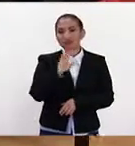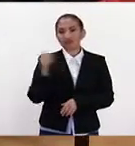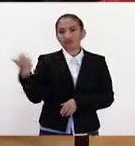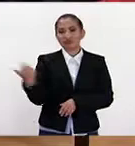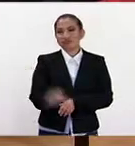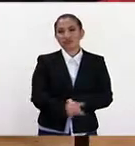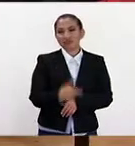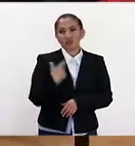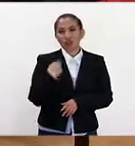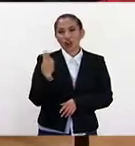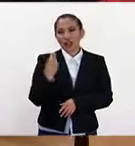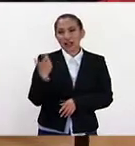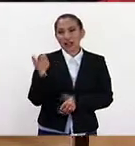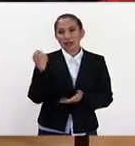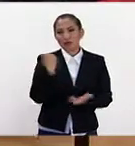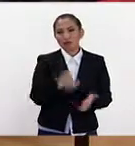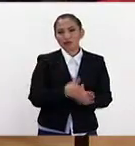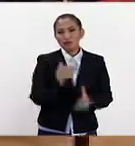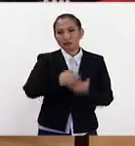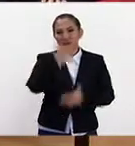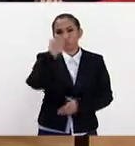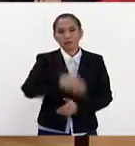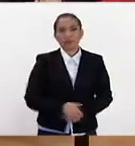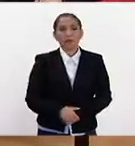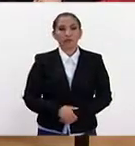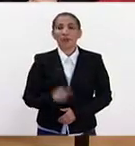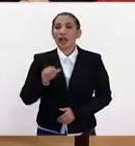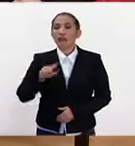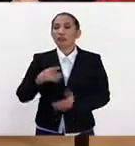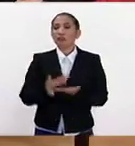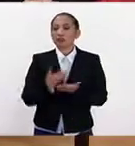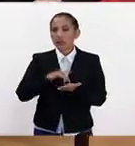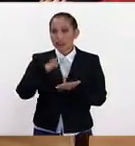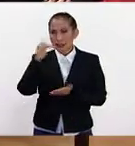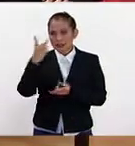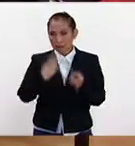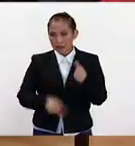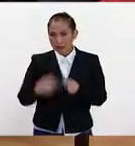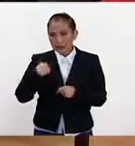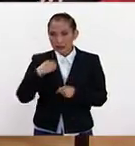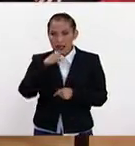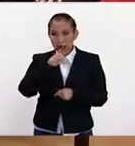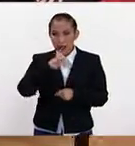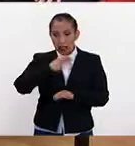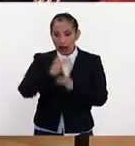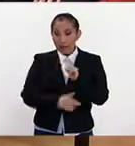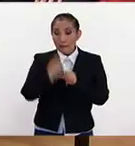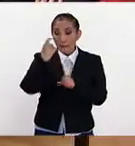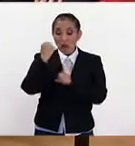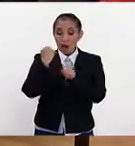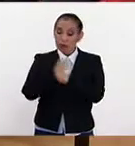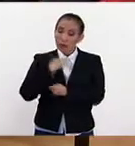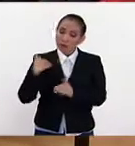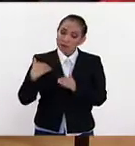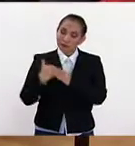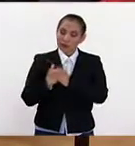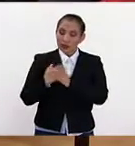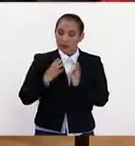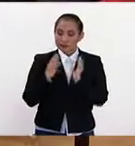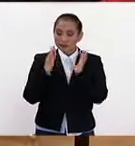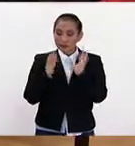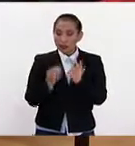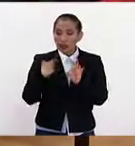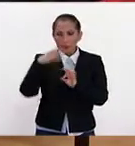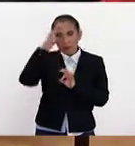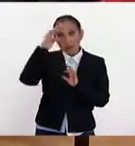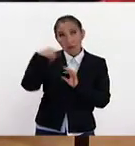no vamos a necesitar dinero para el muro. Muy bien, Ana, pues te agradecemos mucho que hayas estado, por lo pronto ya termina su primer año. Está consolidado y